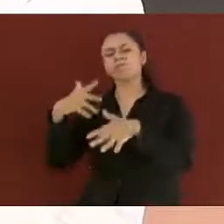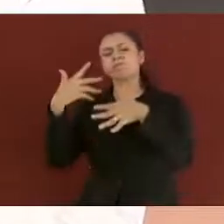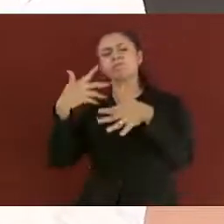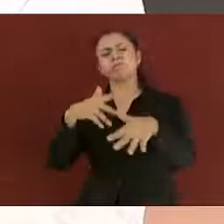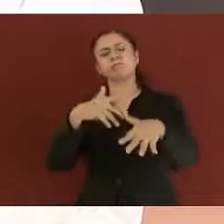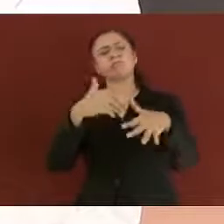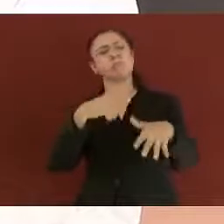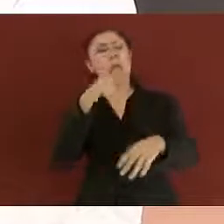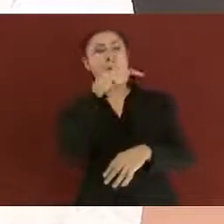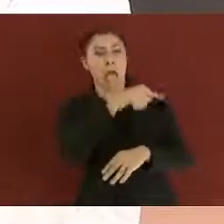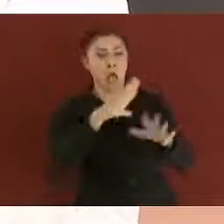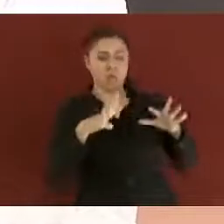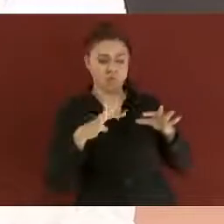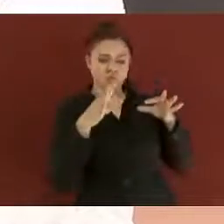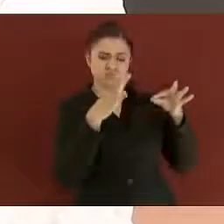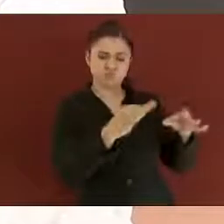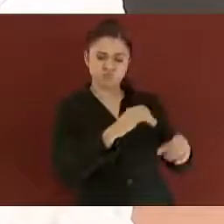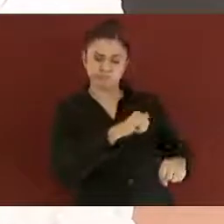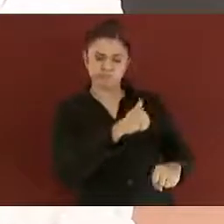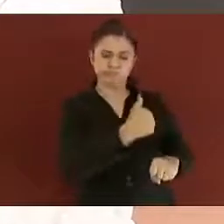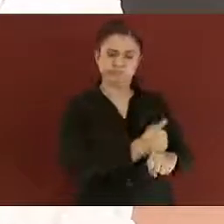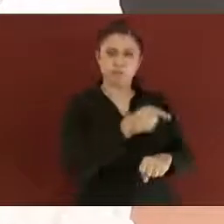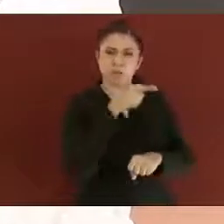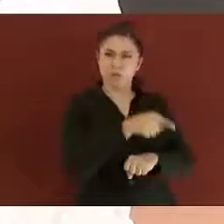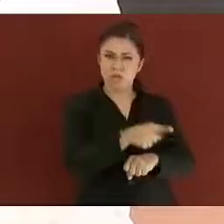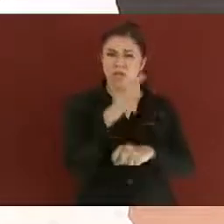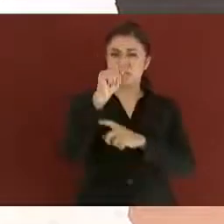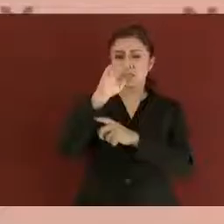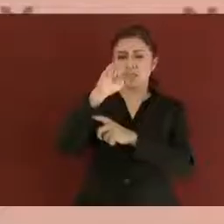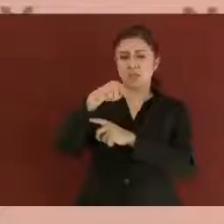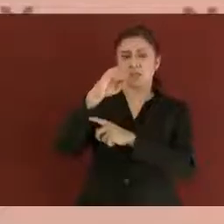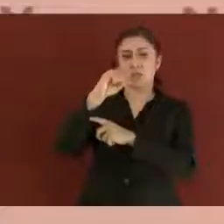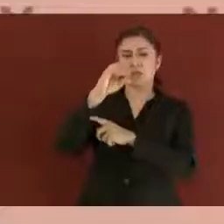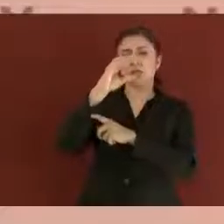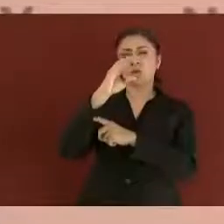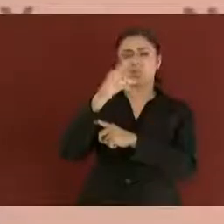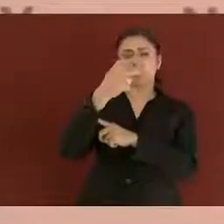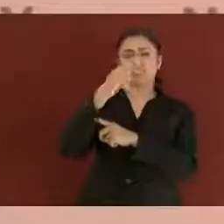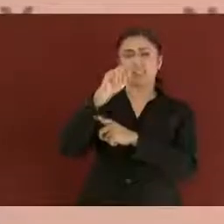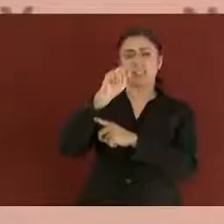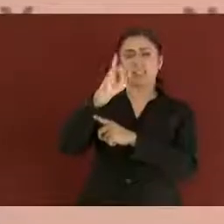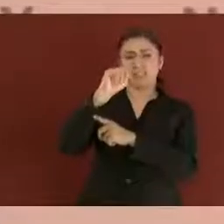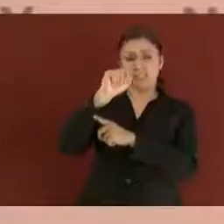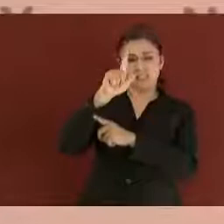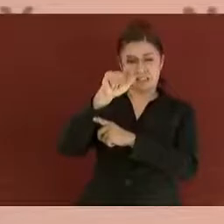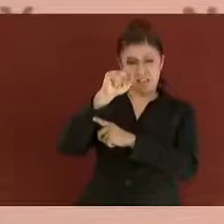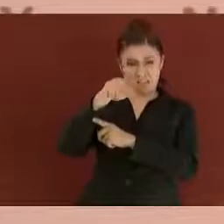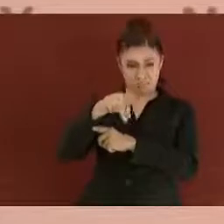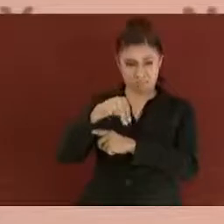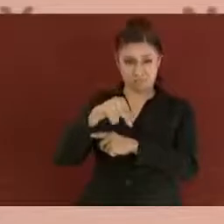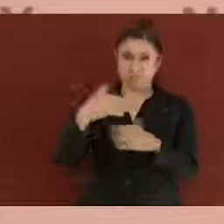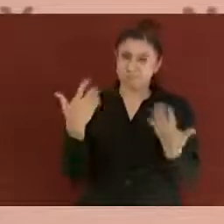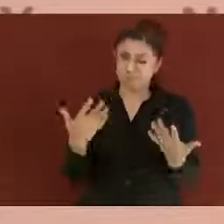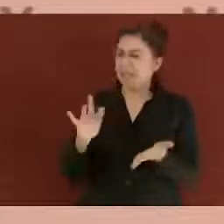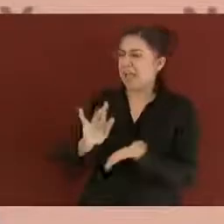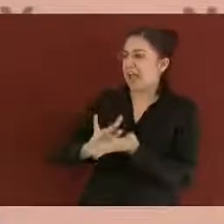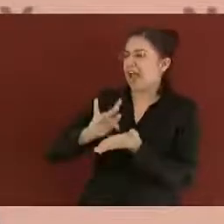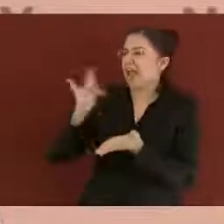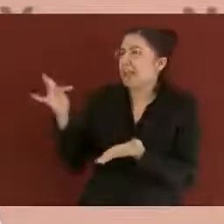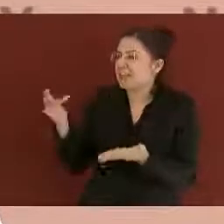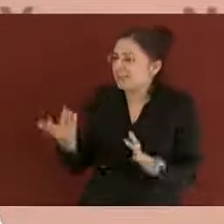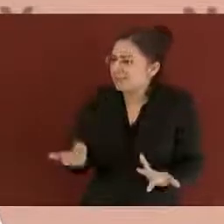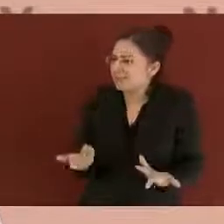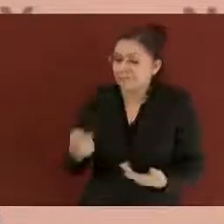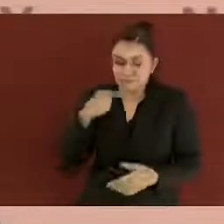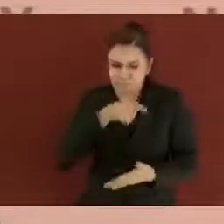fundación de lo que hoy conocemos como la gran Tenochtitlán. Gracias, presidente. Mezcal Titán es otro,